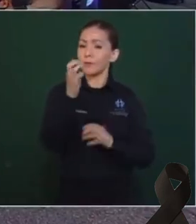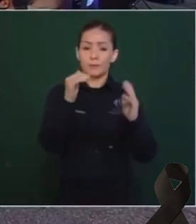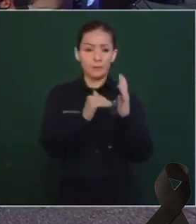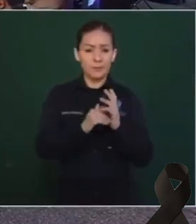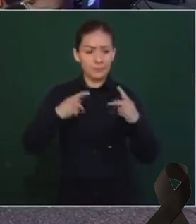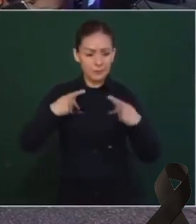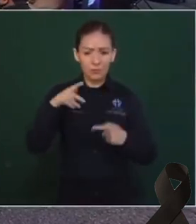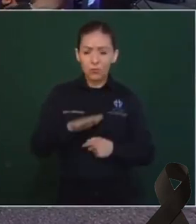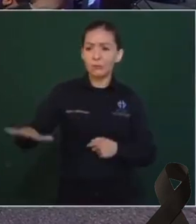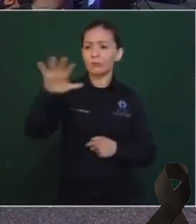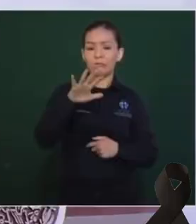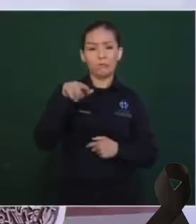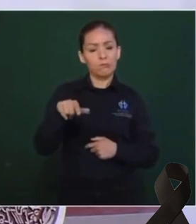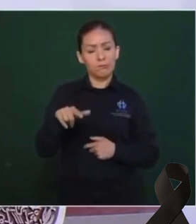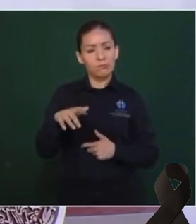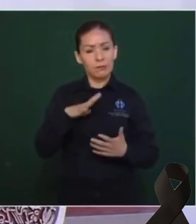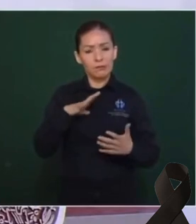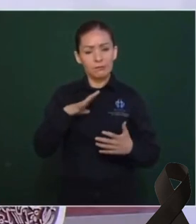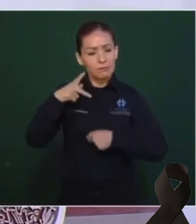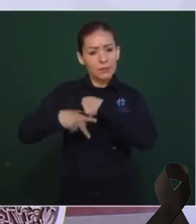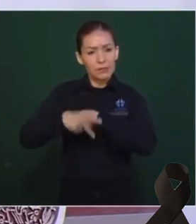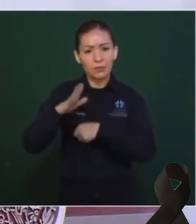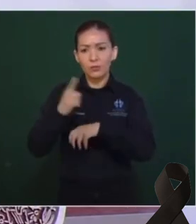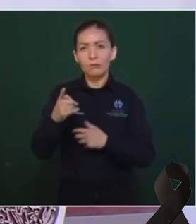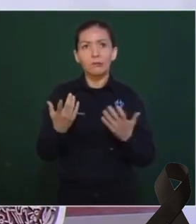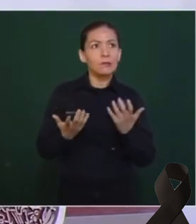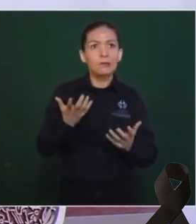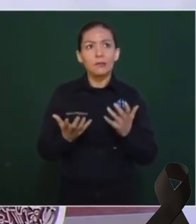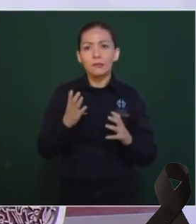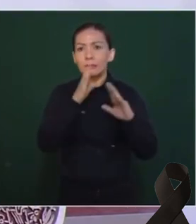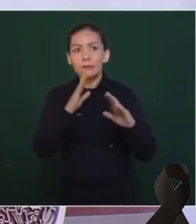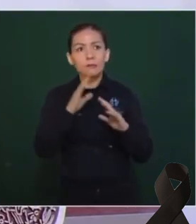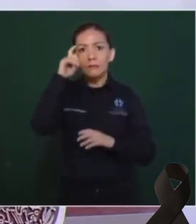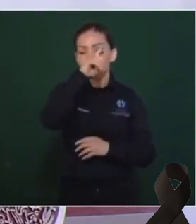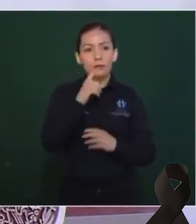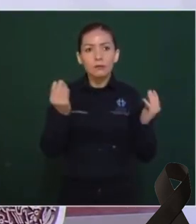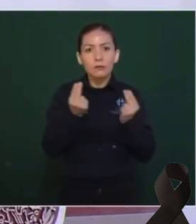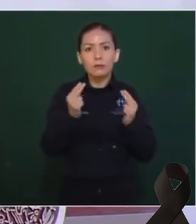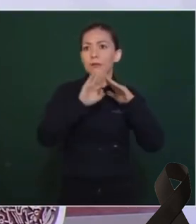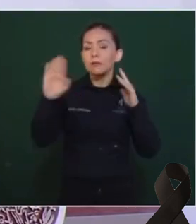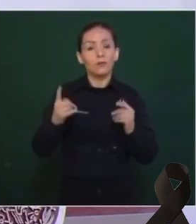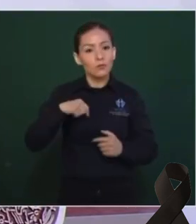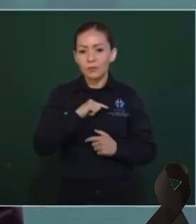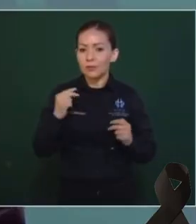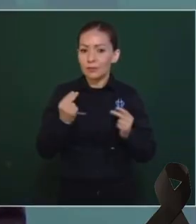en riesgo de migrar en Centroamérica y que había que actuar de inmediato.